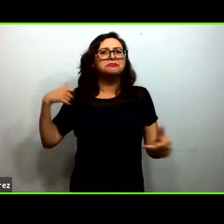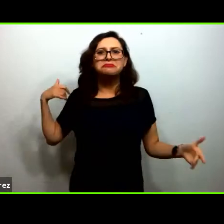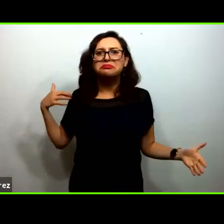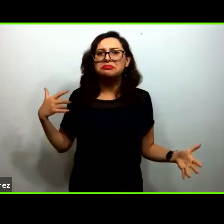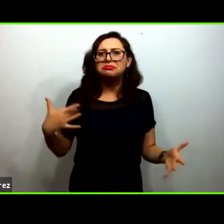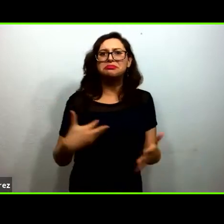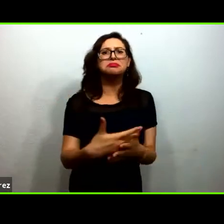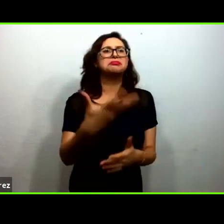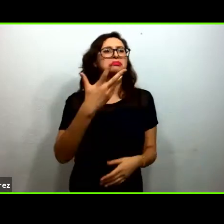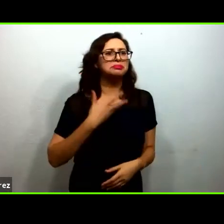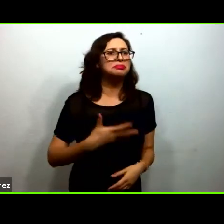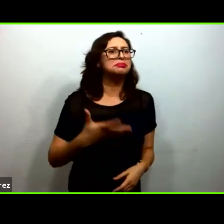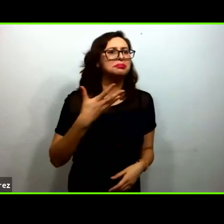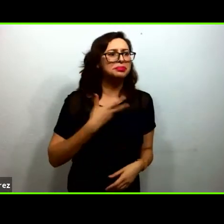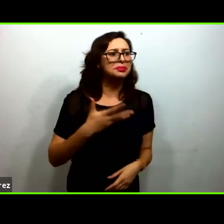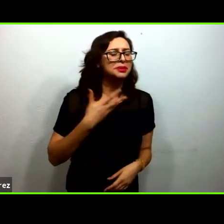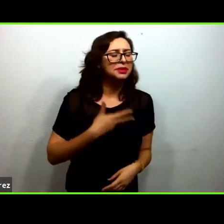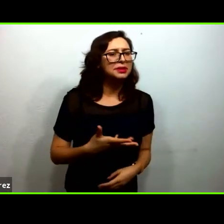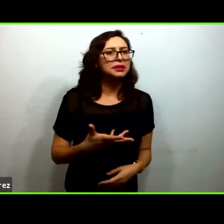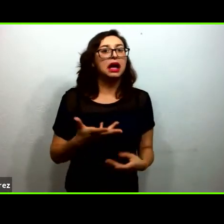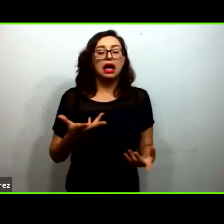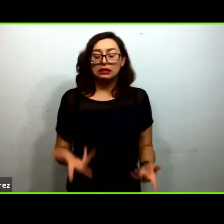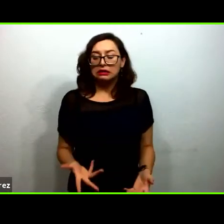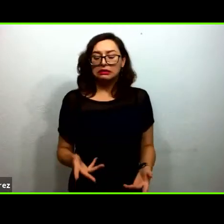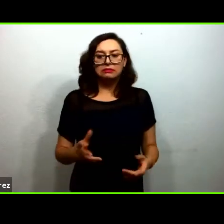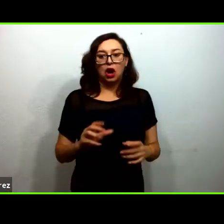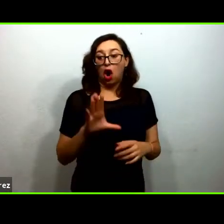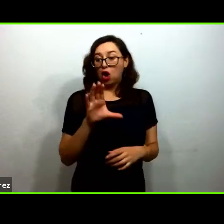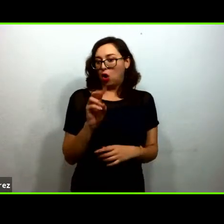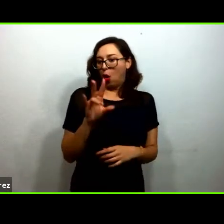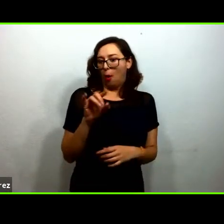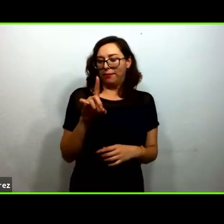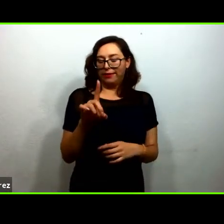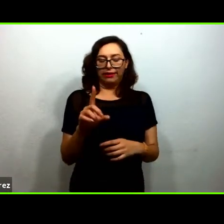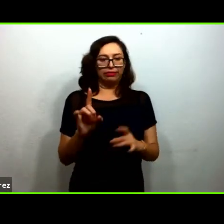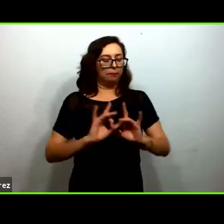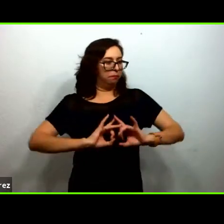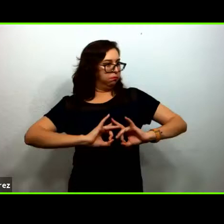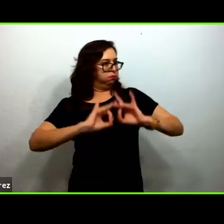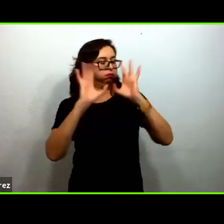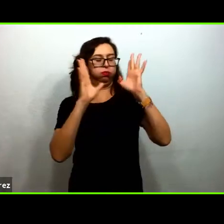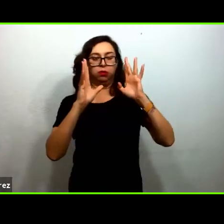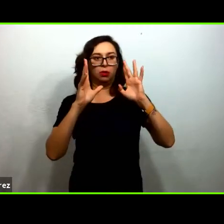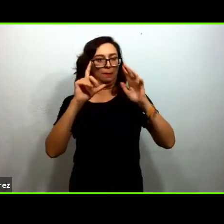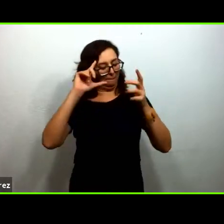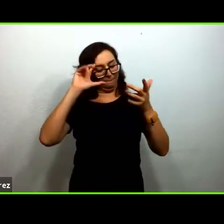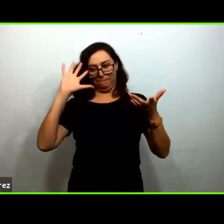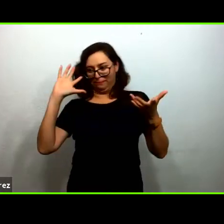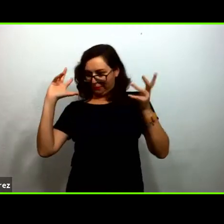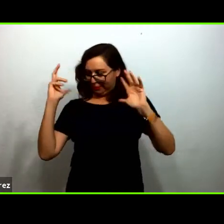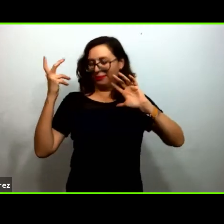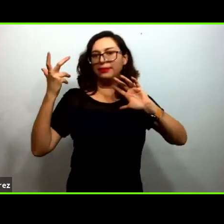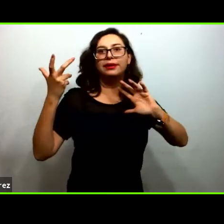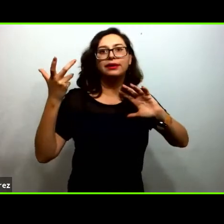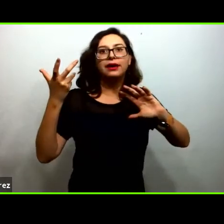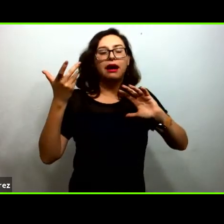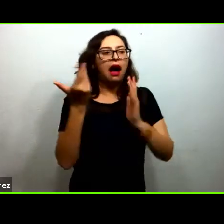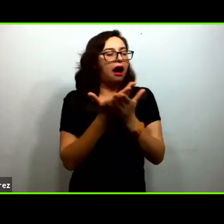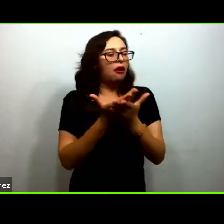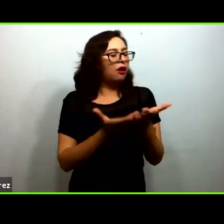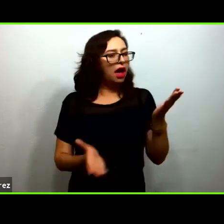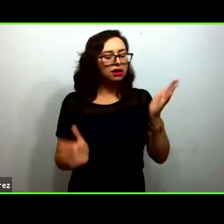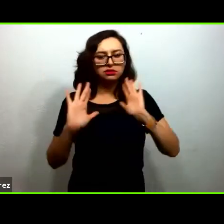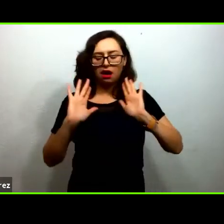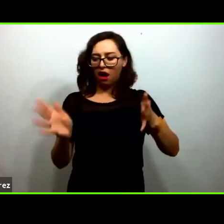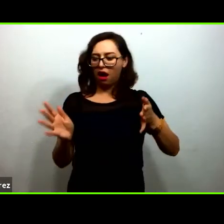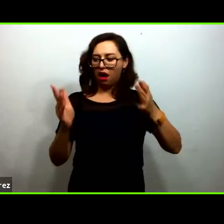una vez que este shock se disminuye un poquito nos estamos dando cuenta